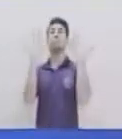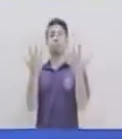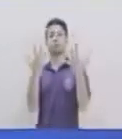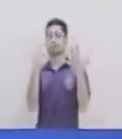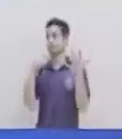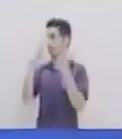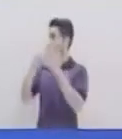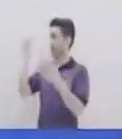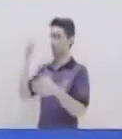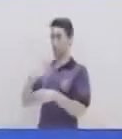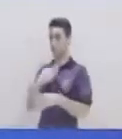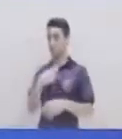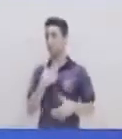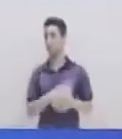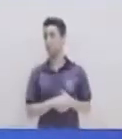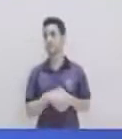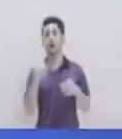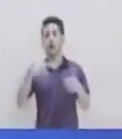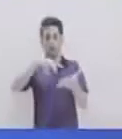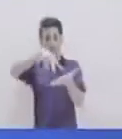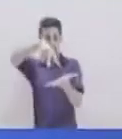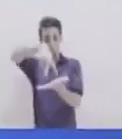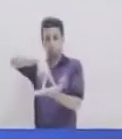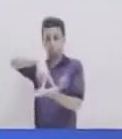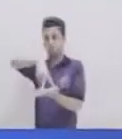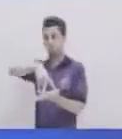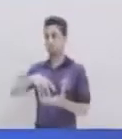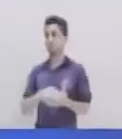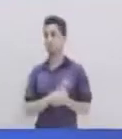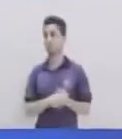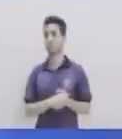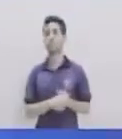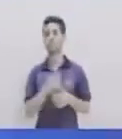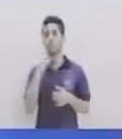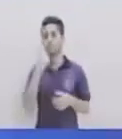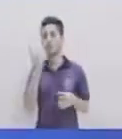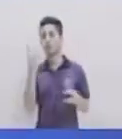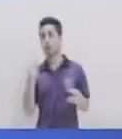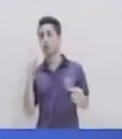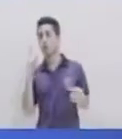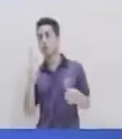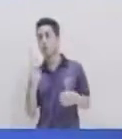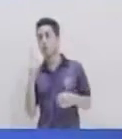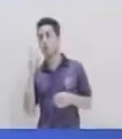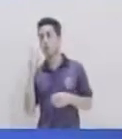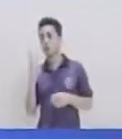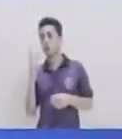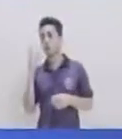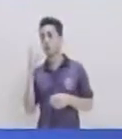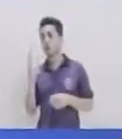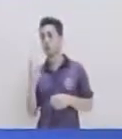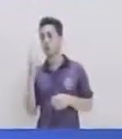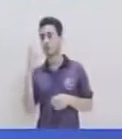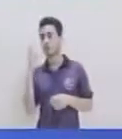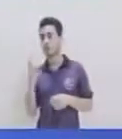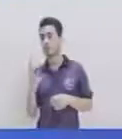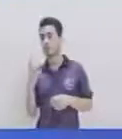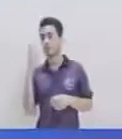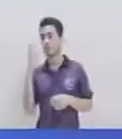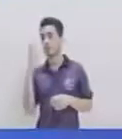¿Sí? Separa las piernas Flexiona una Y cuenta Uno Dos